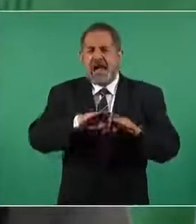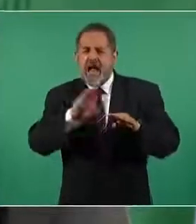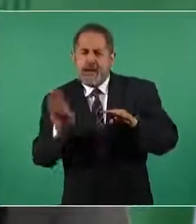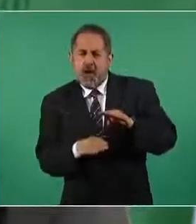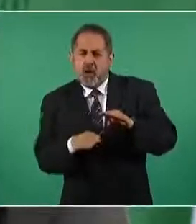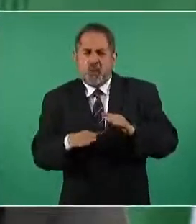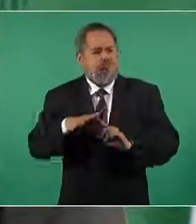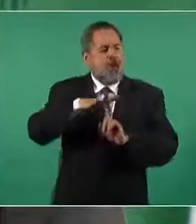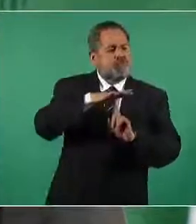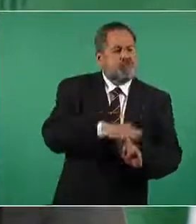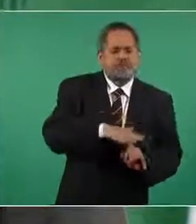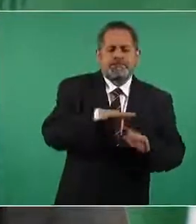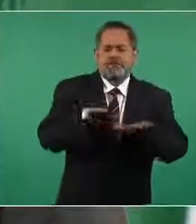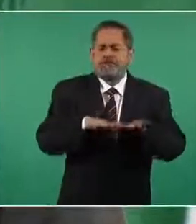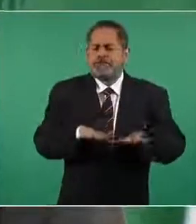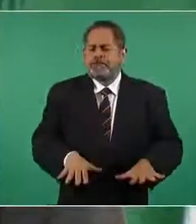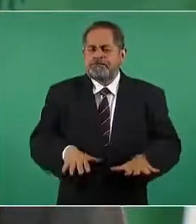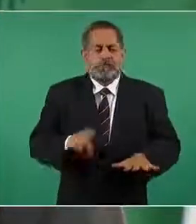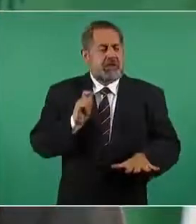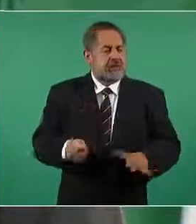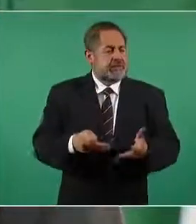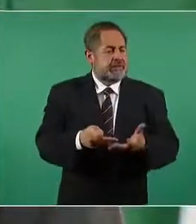el pasado